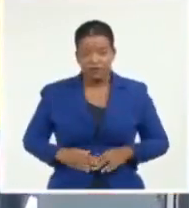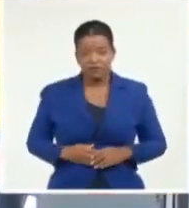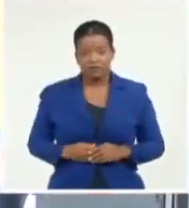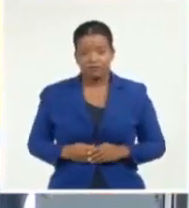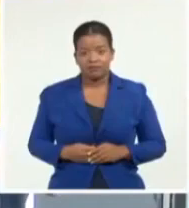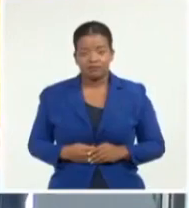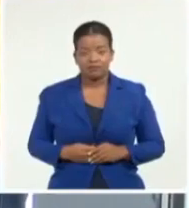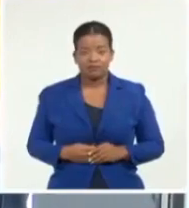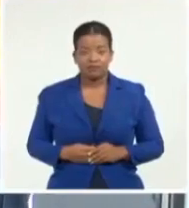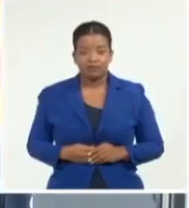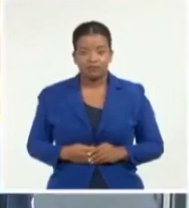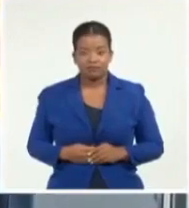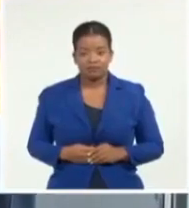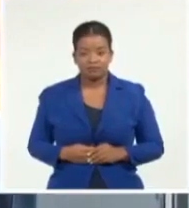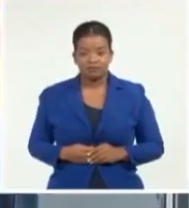Sistema Informativo de la Televisión Cubana.